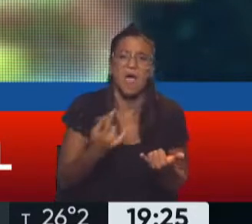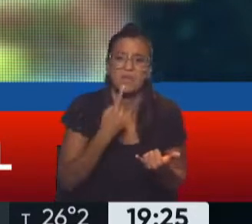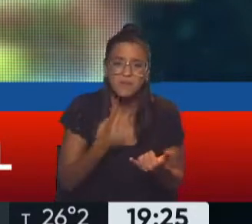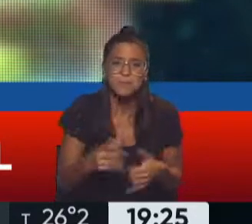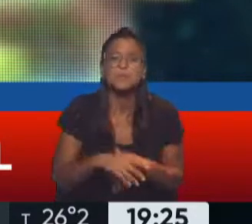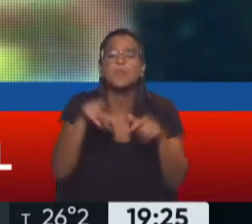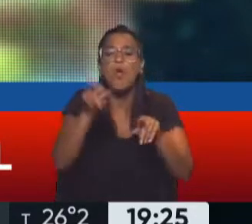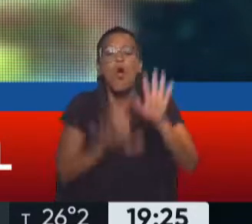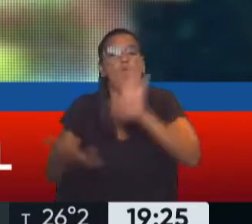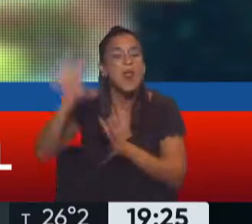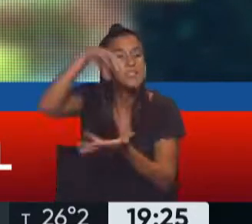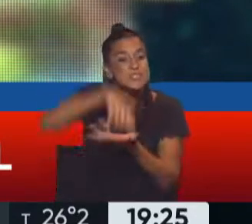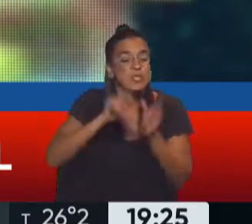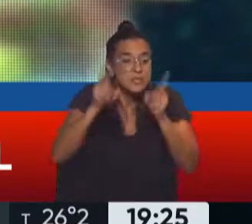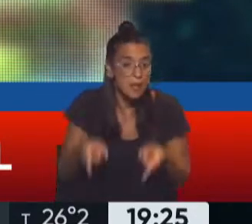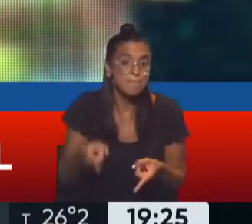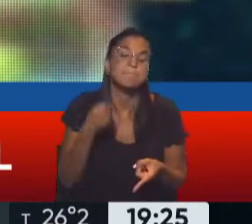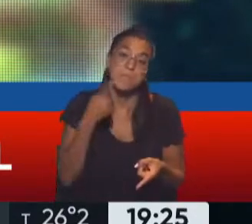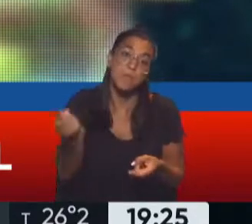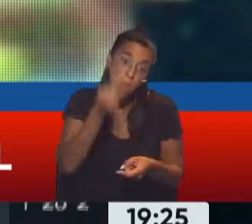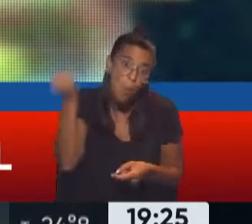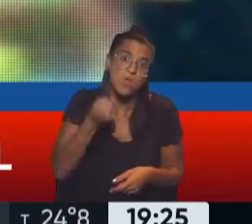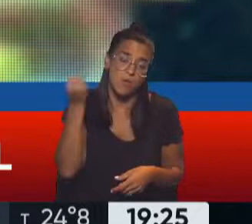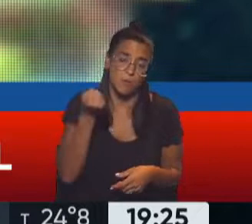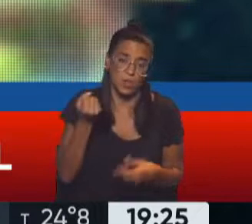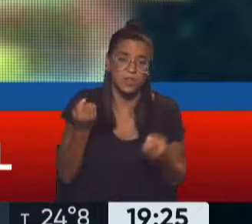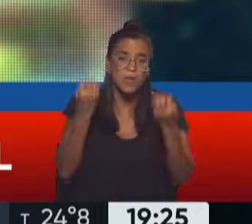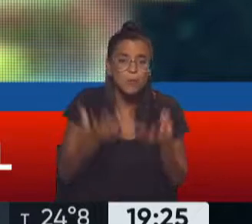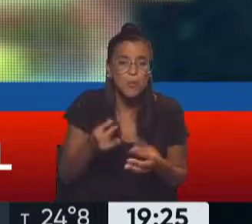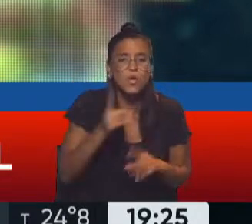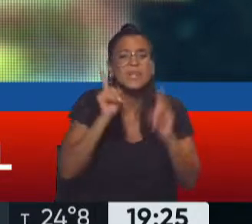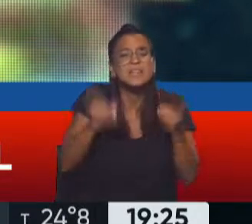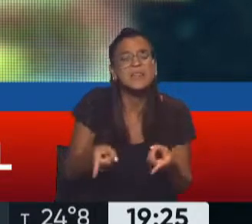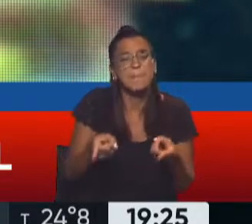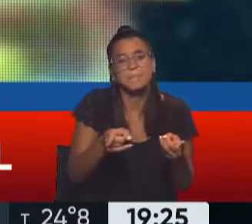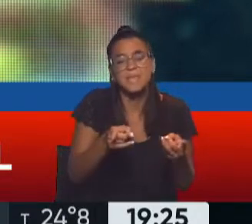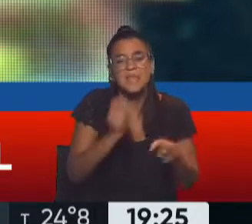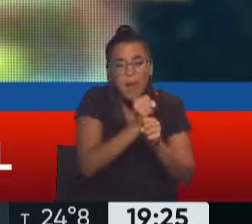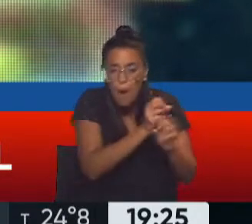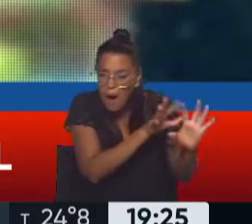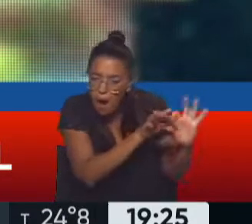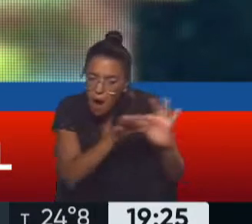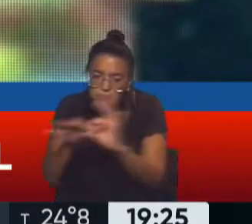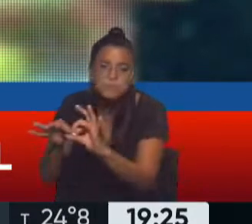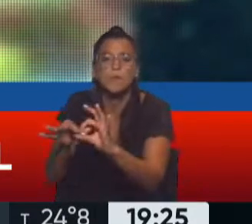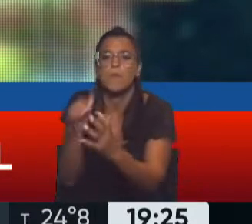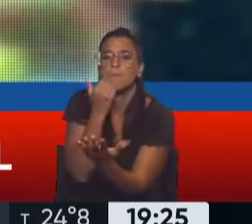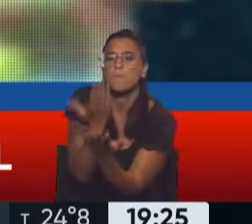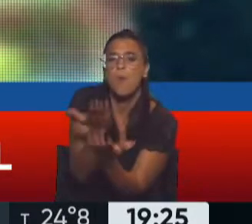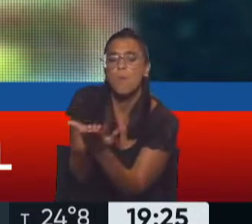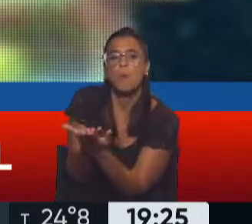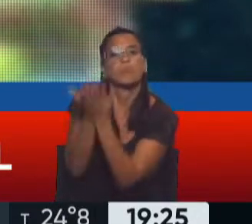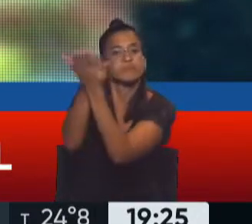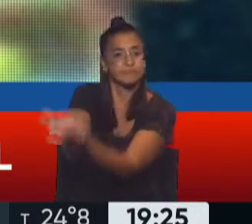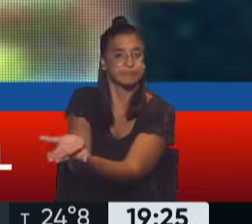Y estas organizaciones además cumplen un papel muy importante, porque son quienes también articulan y las que llevan estas propuestas, como las que nos